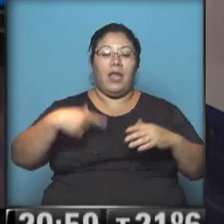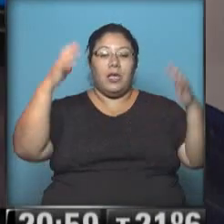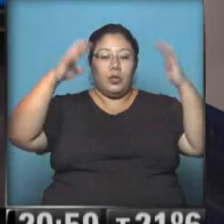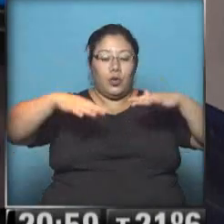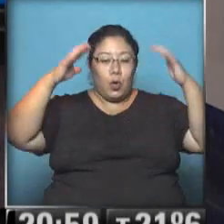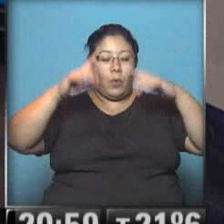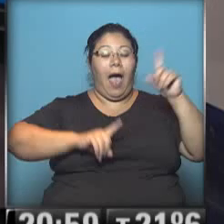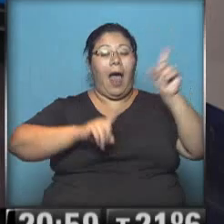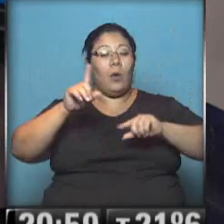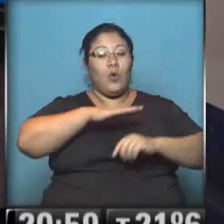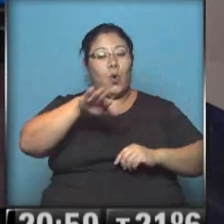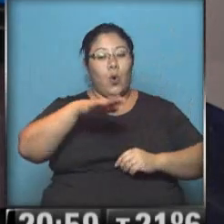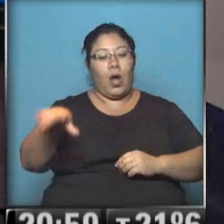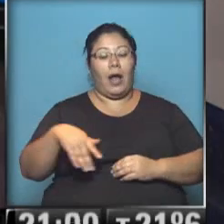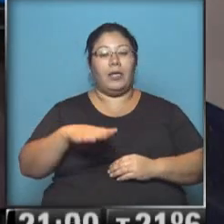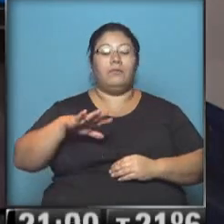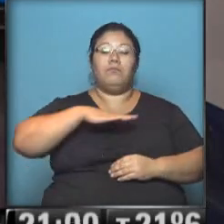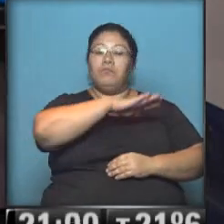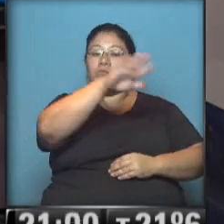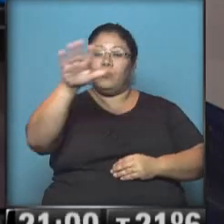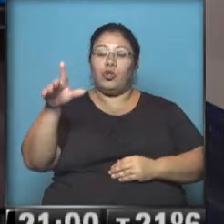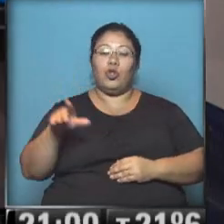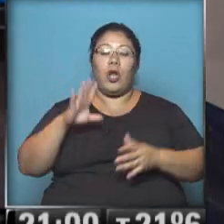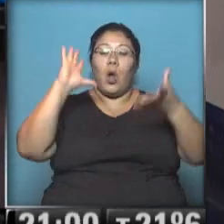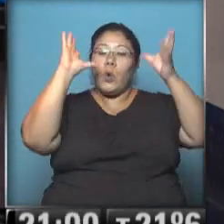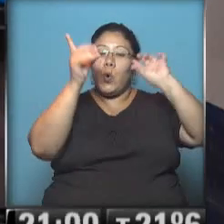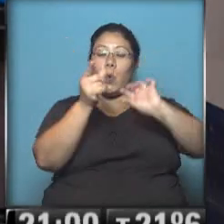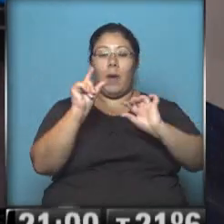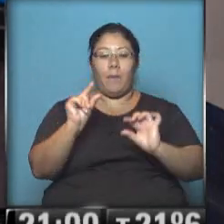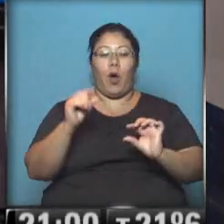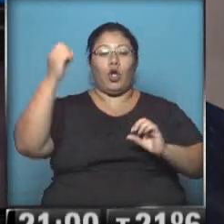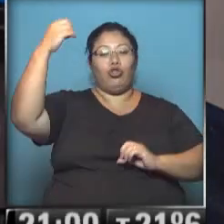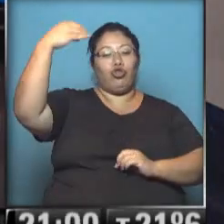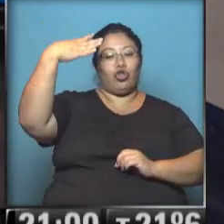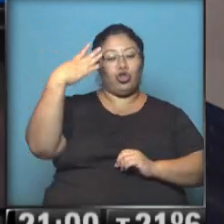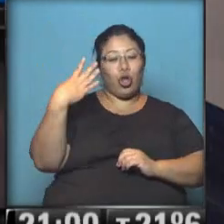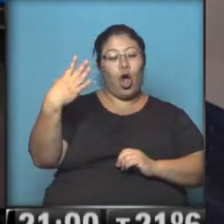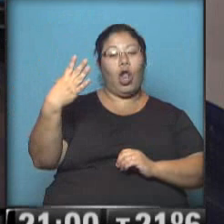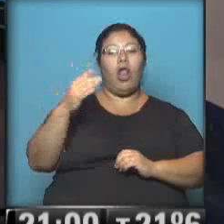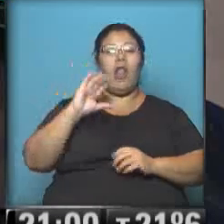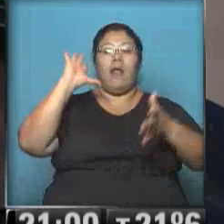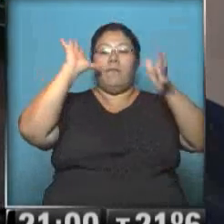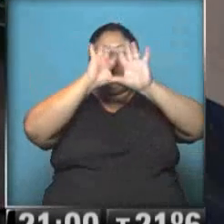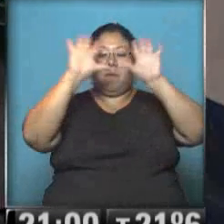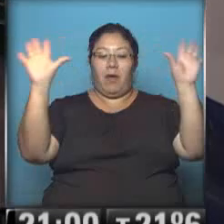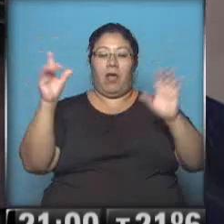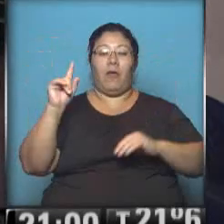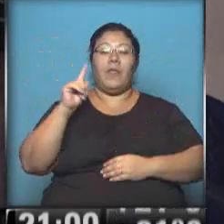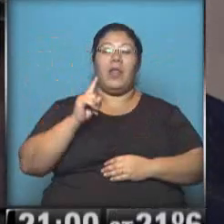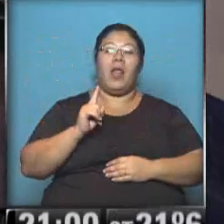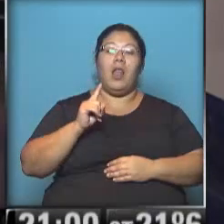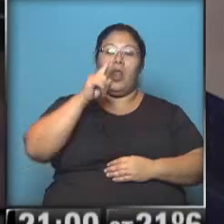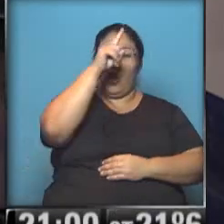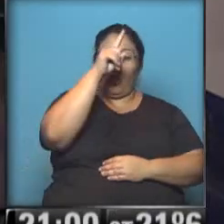algunas precipitaciones aisladas. En el resto de la zona, muy poca nubosidad, a pleno sol, con cielo prácticamente despejado. En el noroeste argentino, hacia